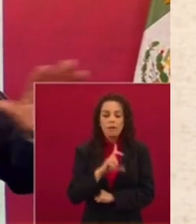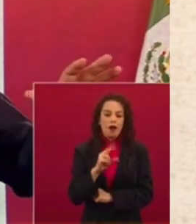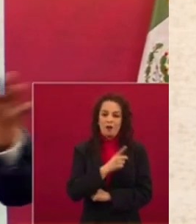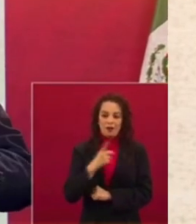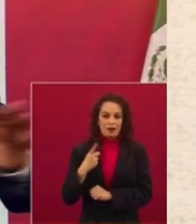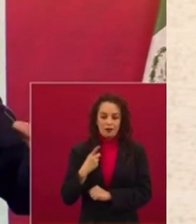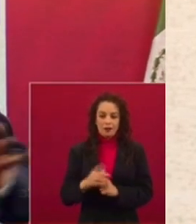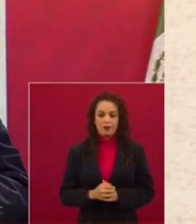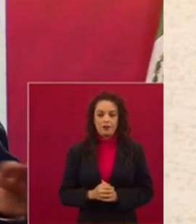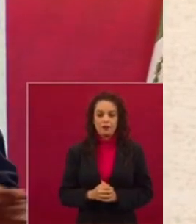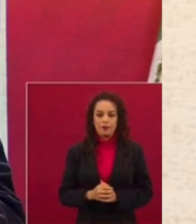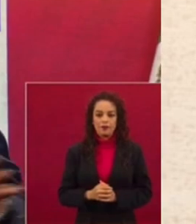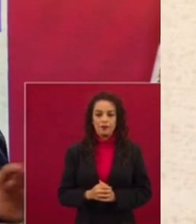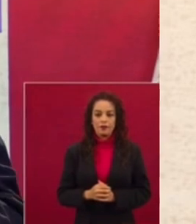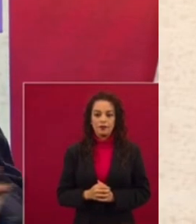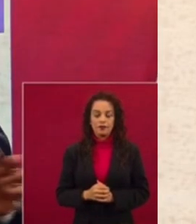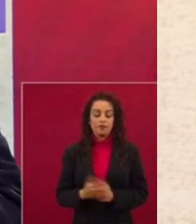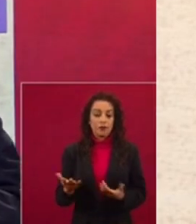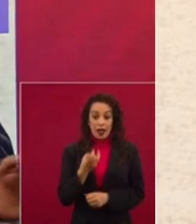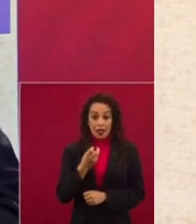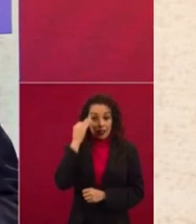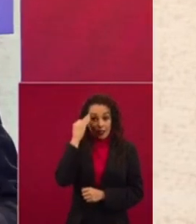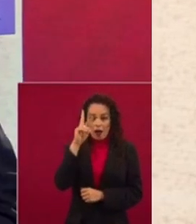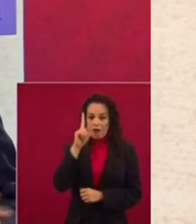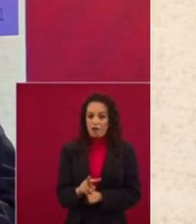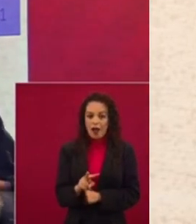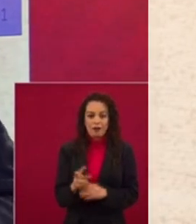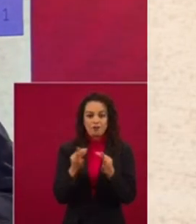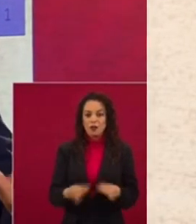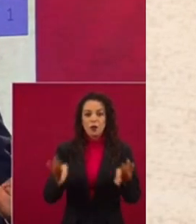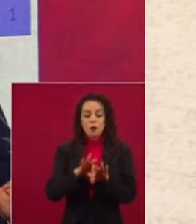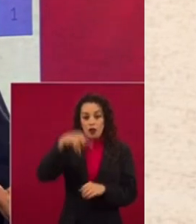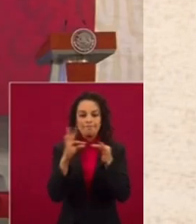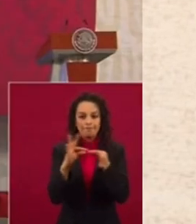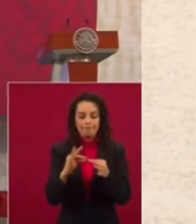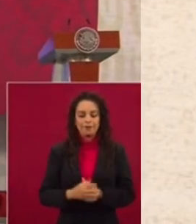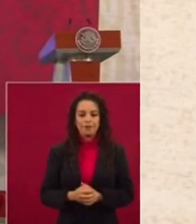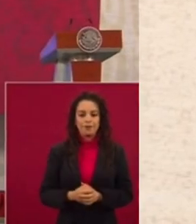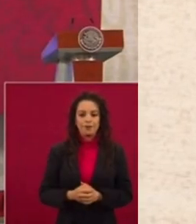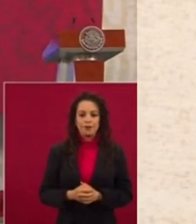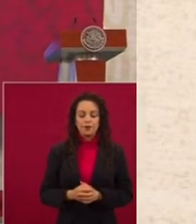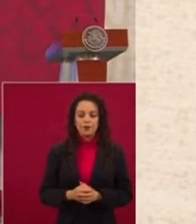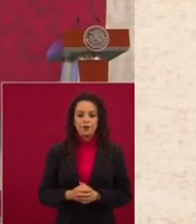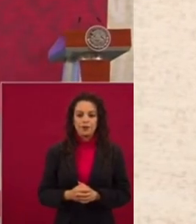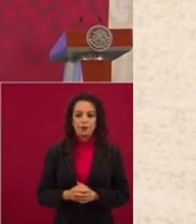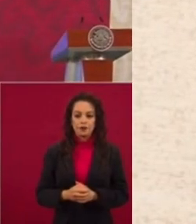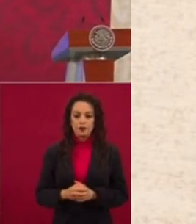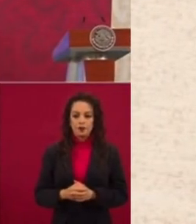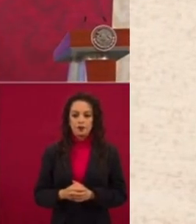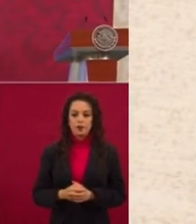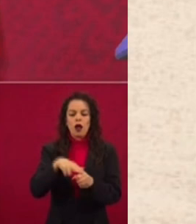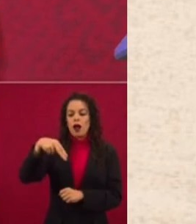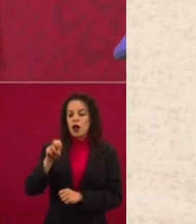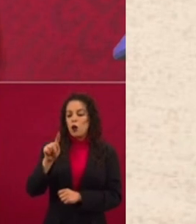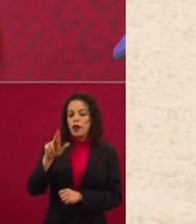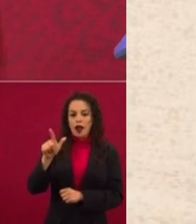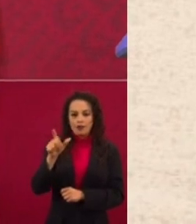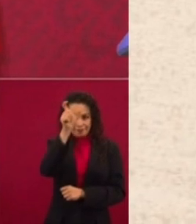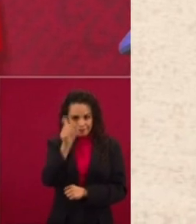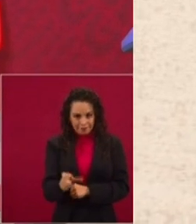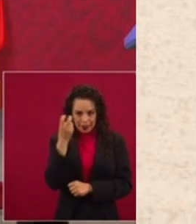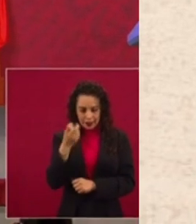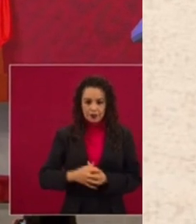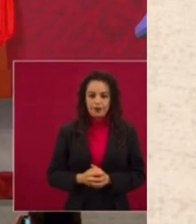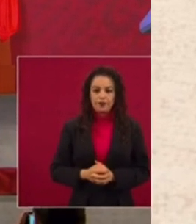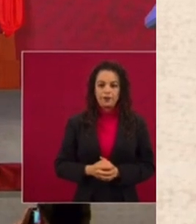saber que estamos viviendo un momento estelar en la vida pública de México. Este es el financiero de todos los